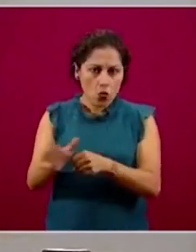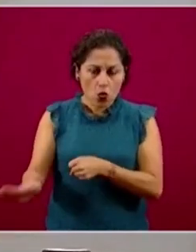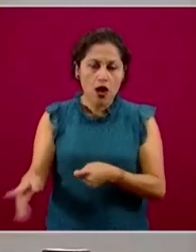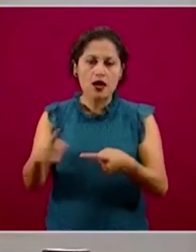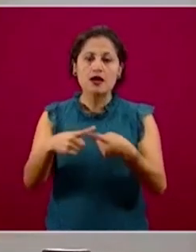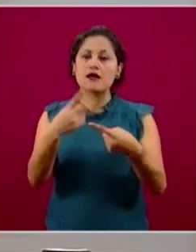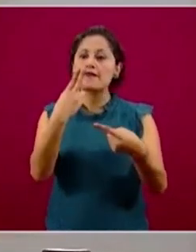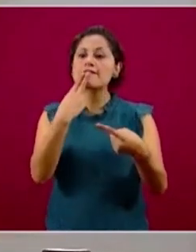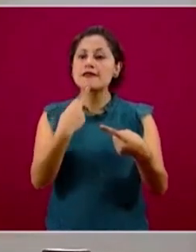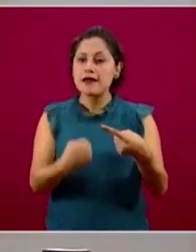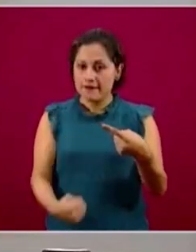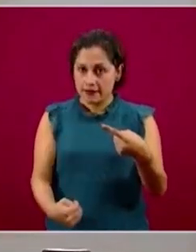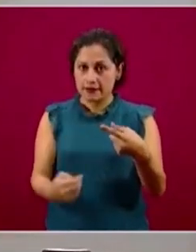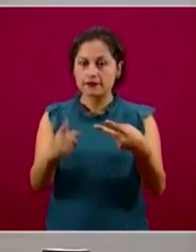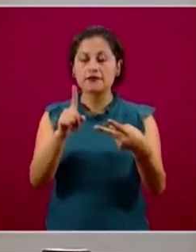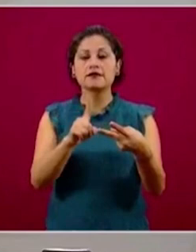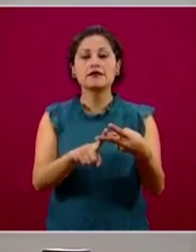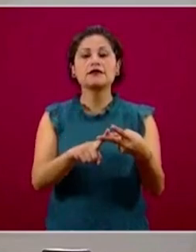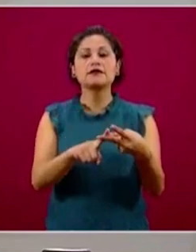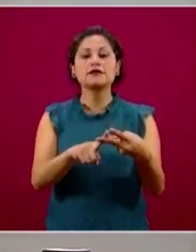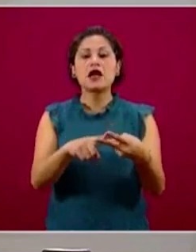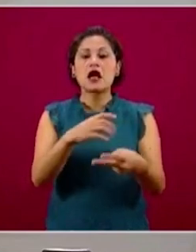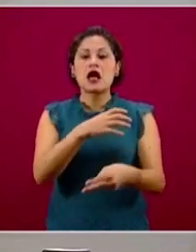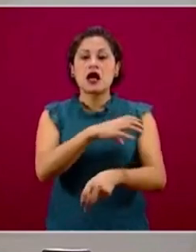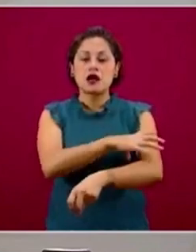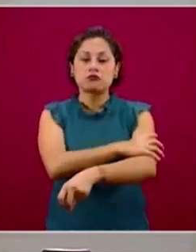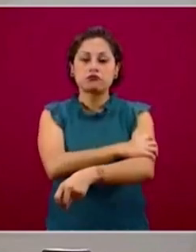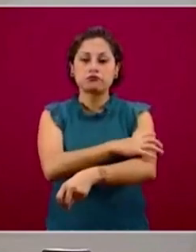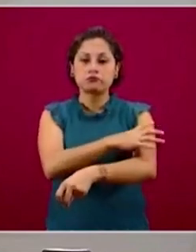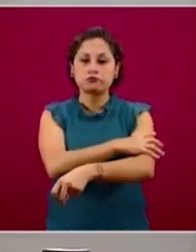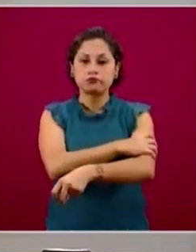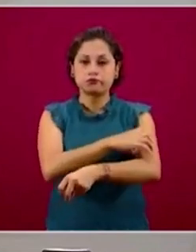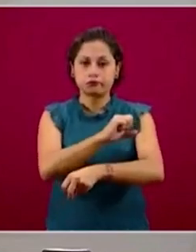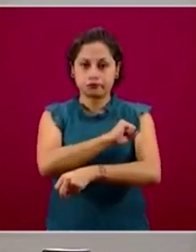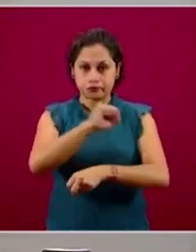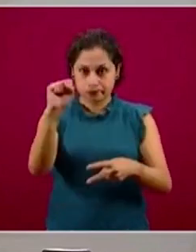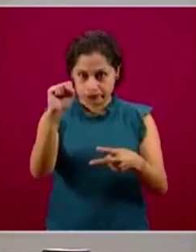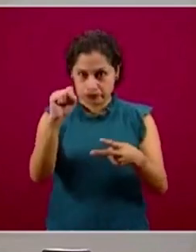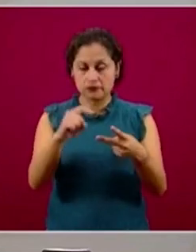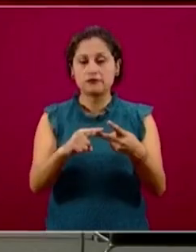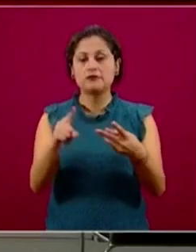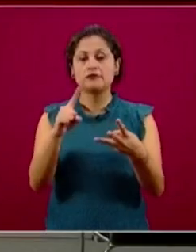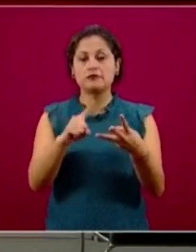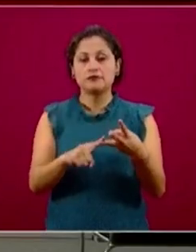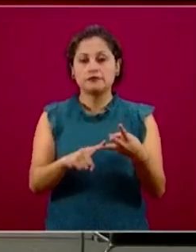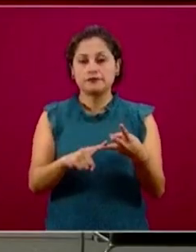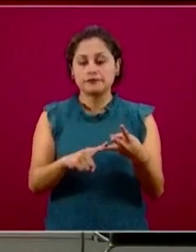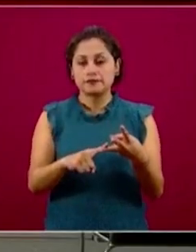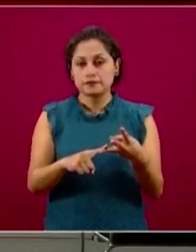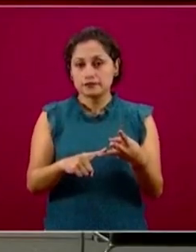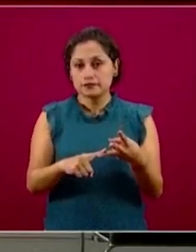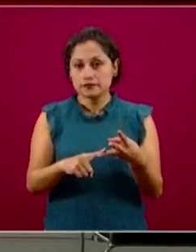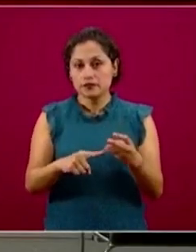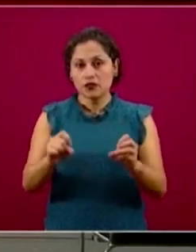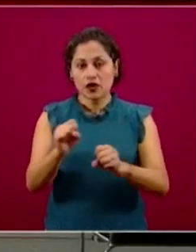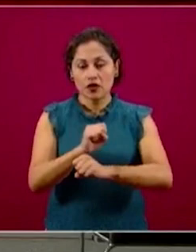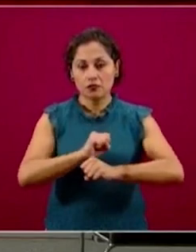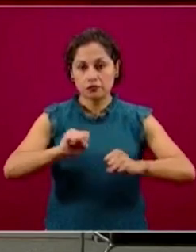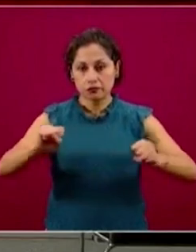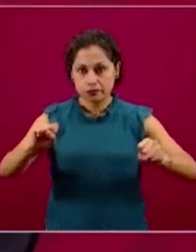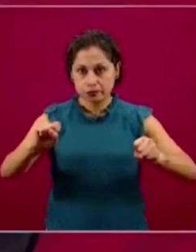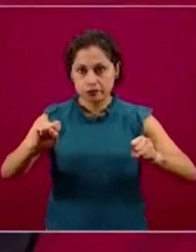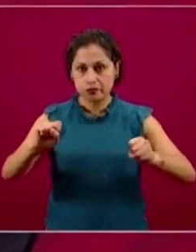mellitus, hipertensión arterial, tener la presión arterial alta, obesidad,